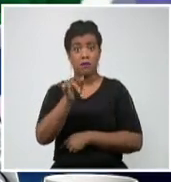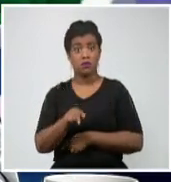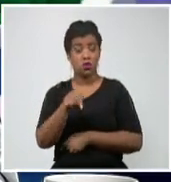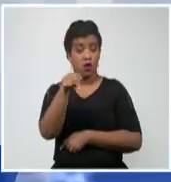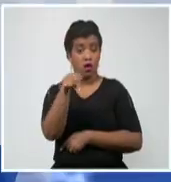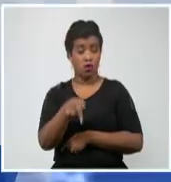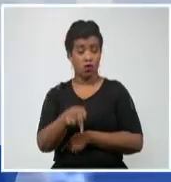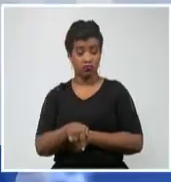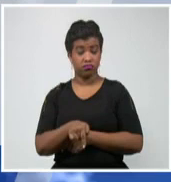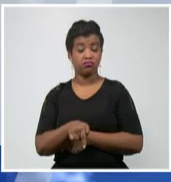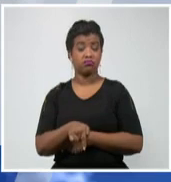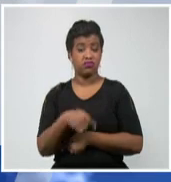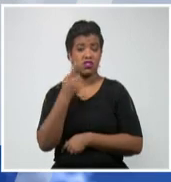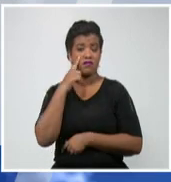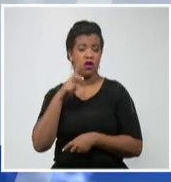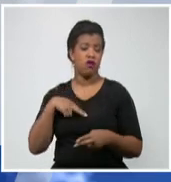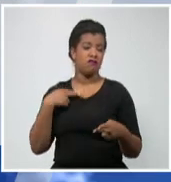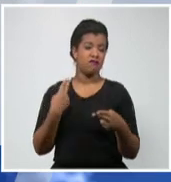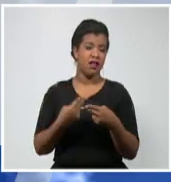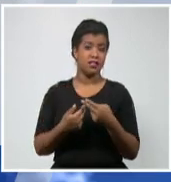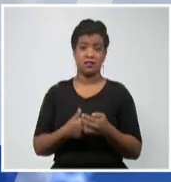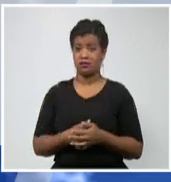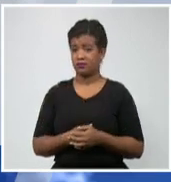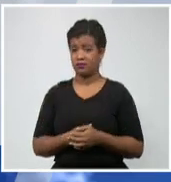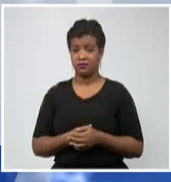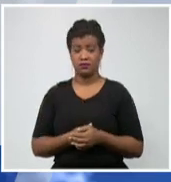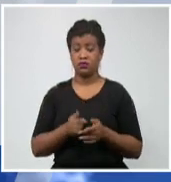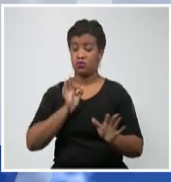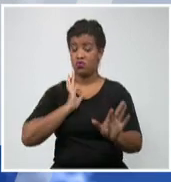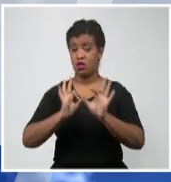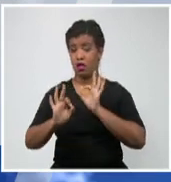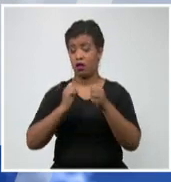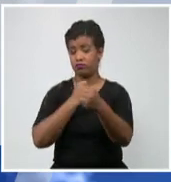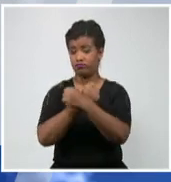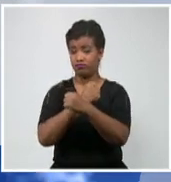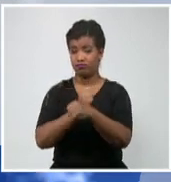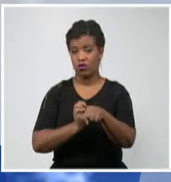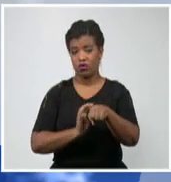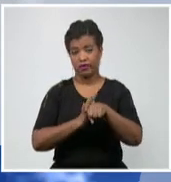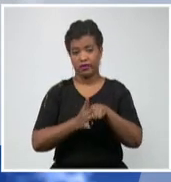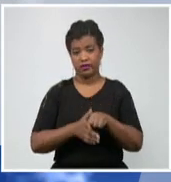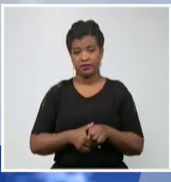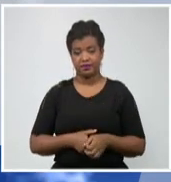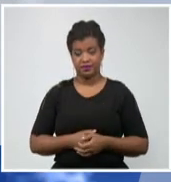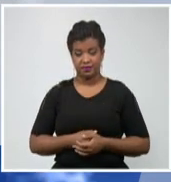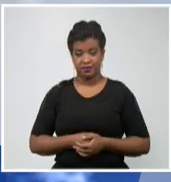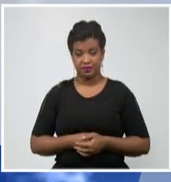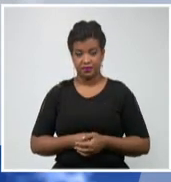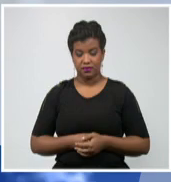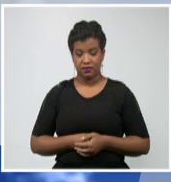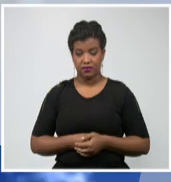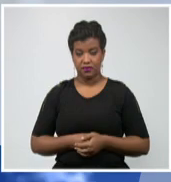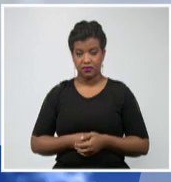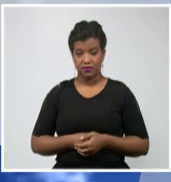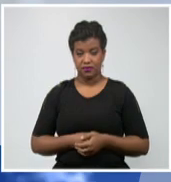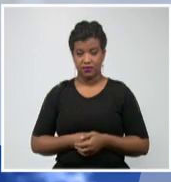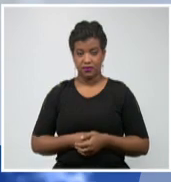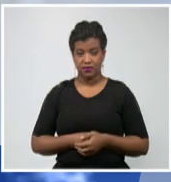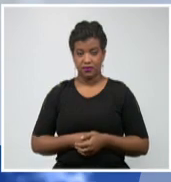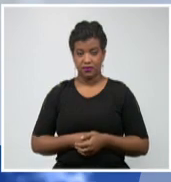para evitar la confianza y actuar con mayor responsabilidad. Gisela García Rivero, Sistema Informativo de la Televisión Cubana.